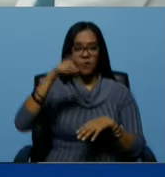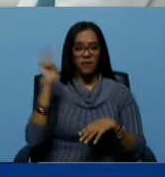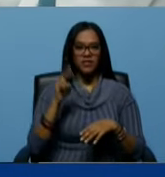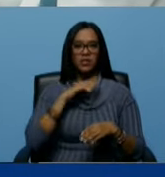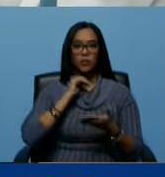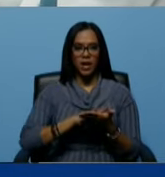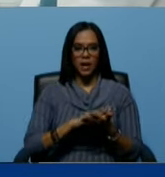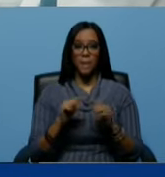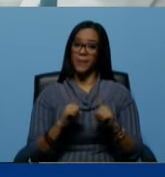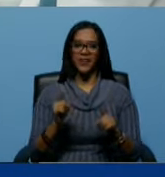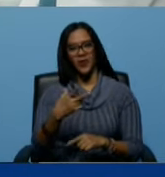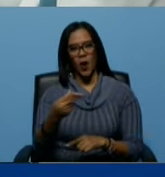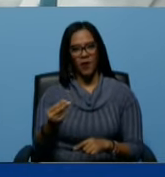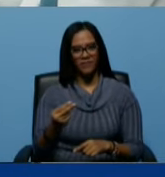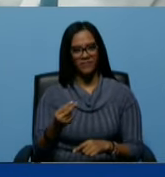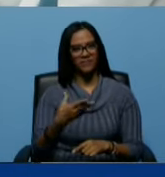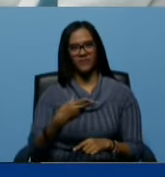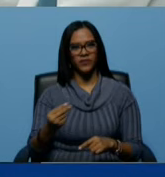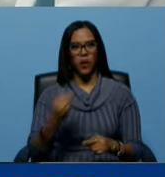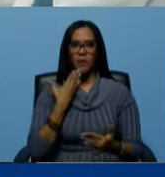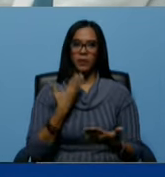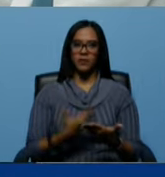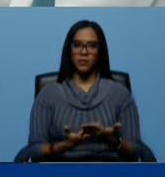Pero no, no lo pudimos permitir.